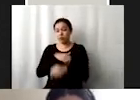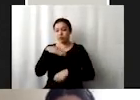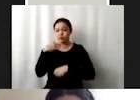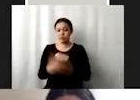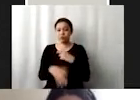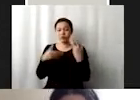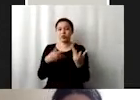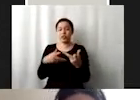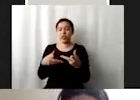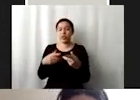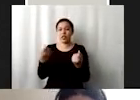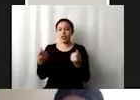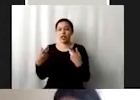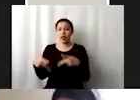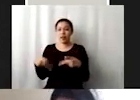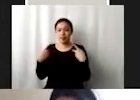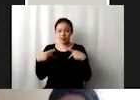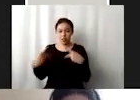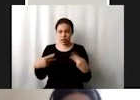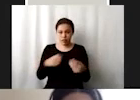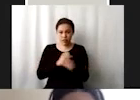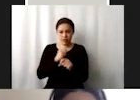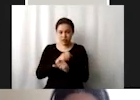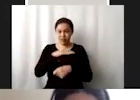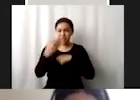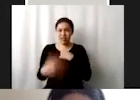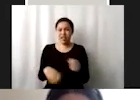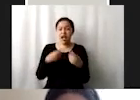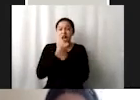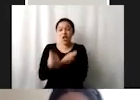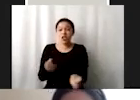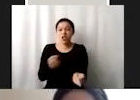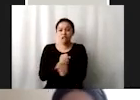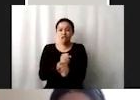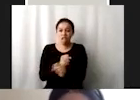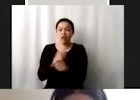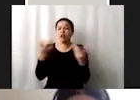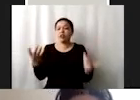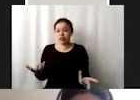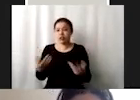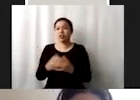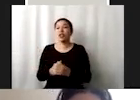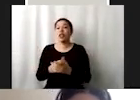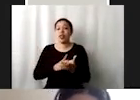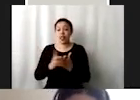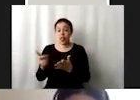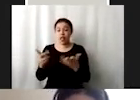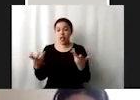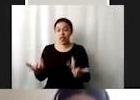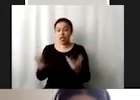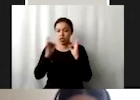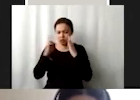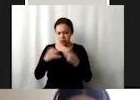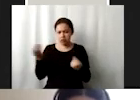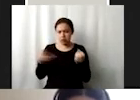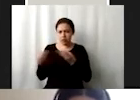la trata y todas las formas de violencia y tortura contra la infancia promover el estado de derecho garantizar la